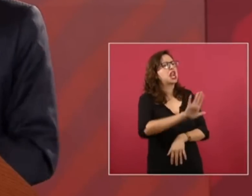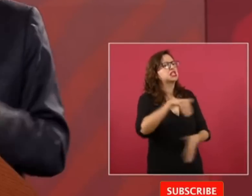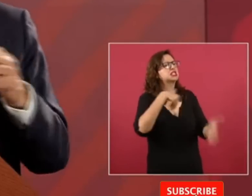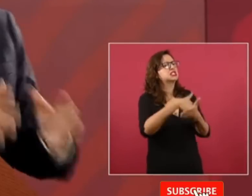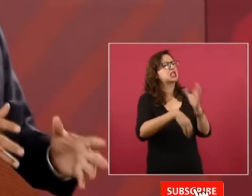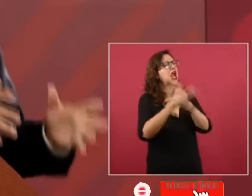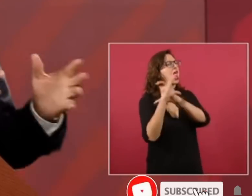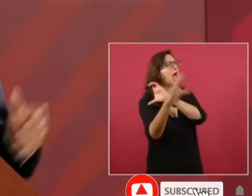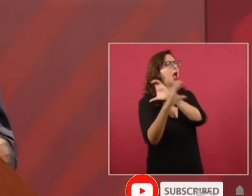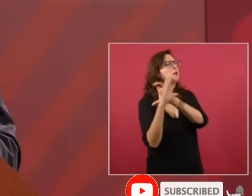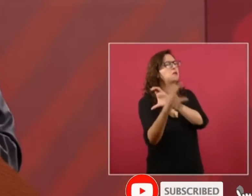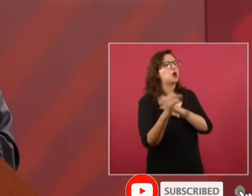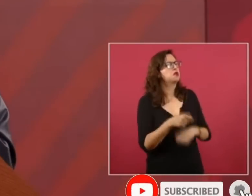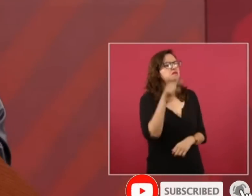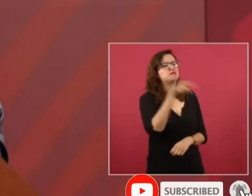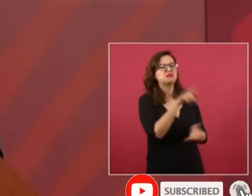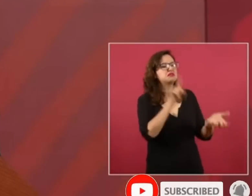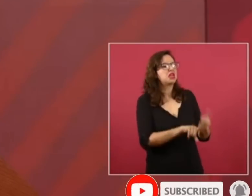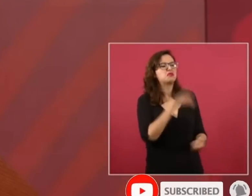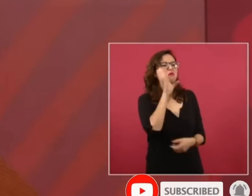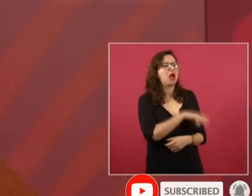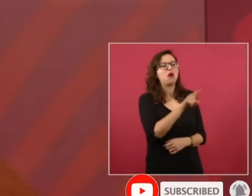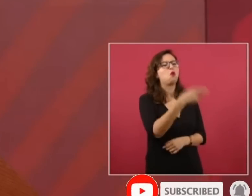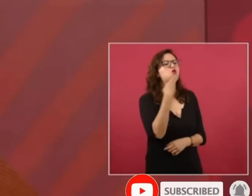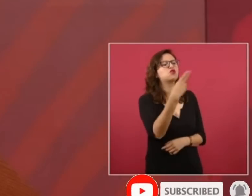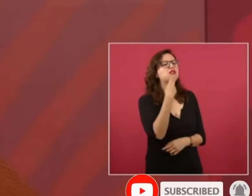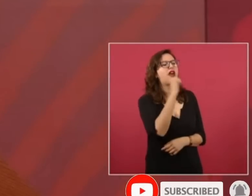nadie lo usa